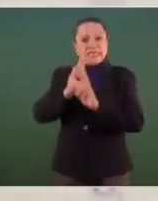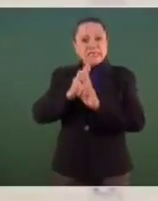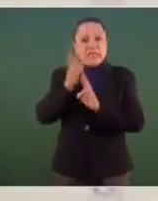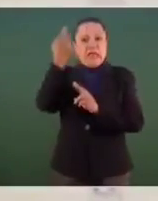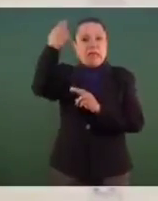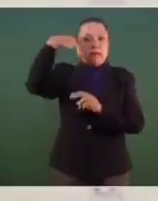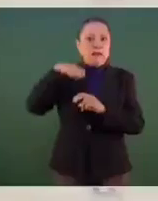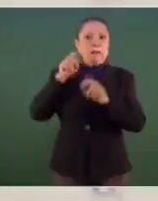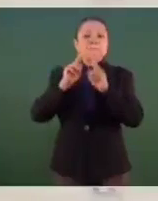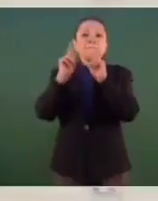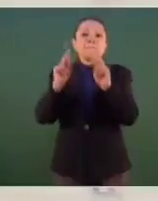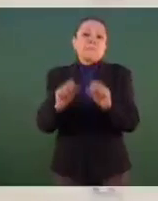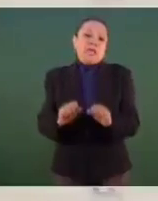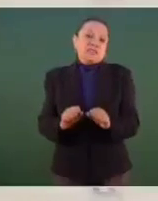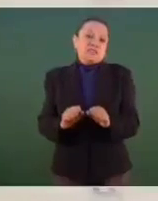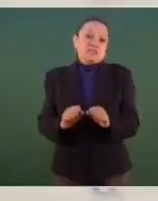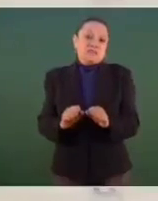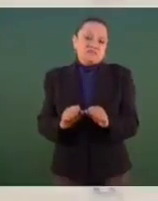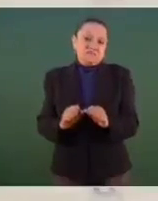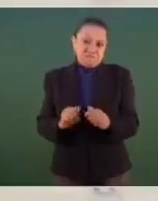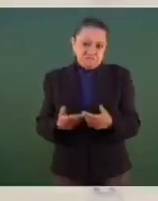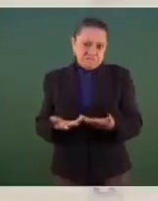interior.